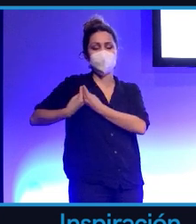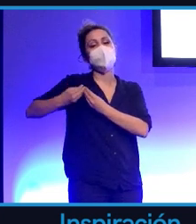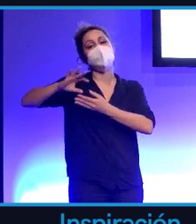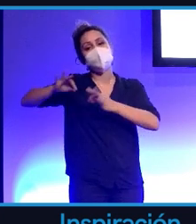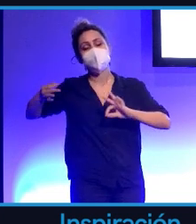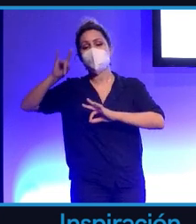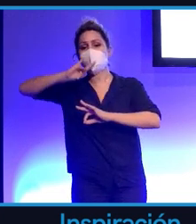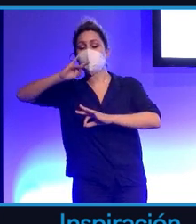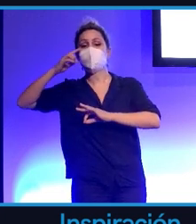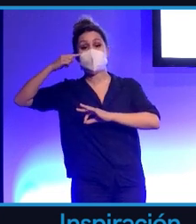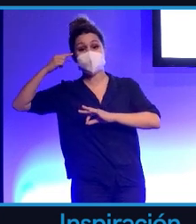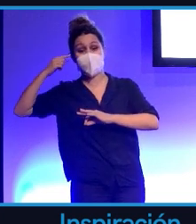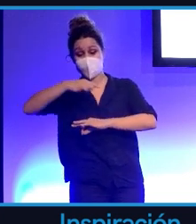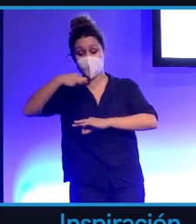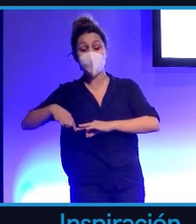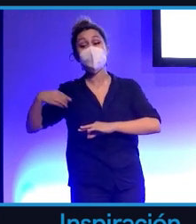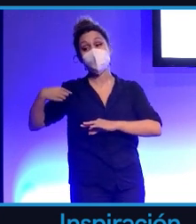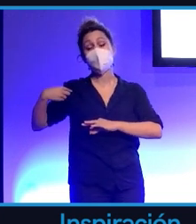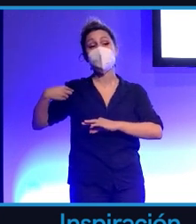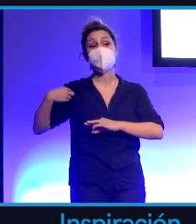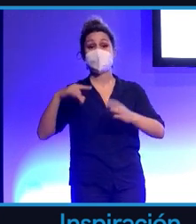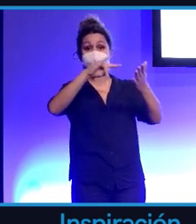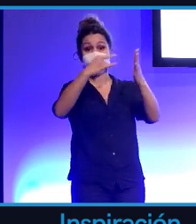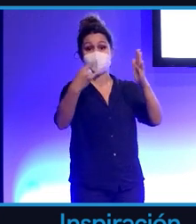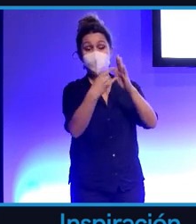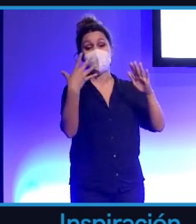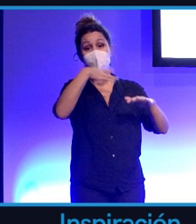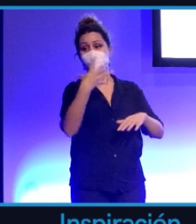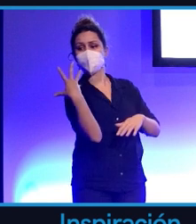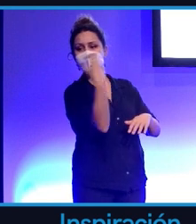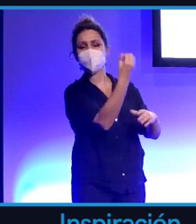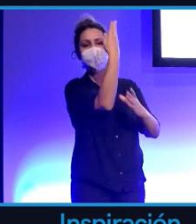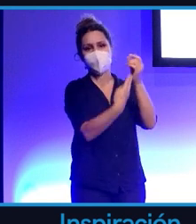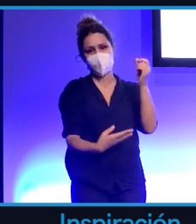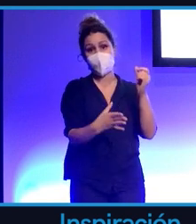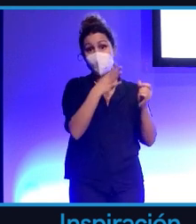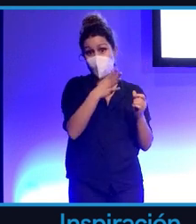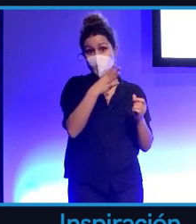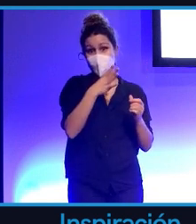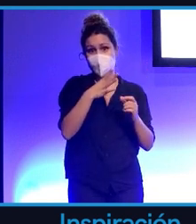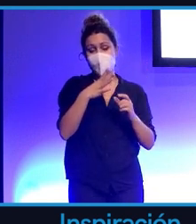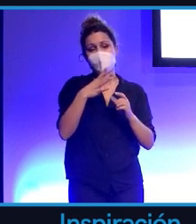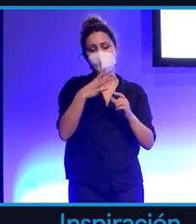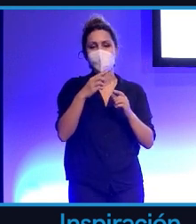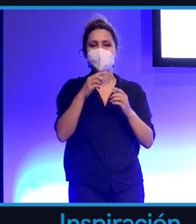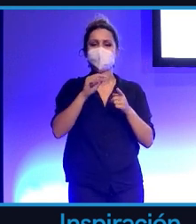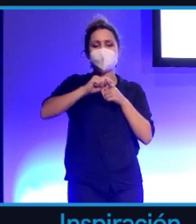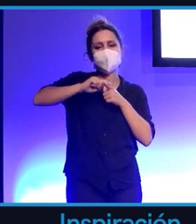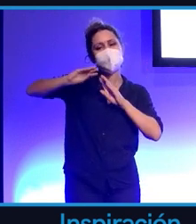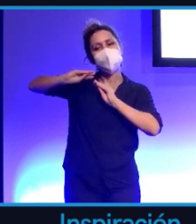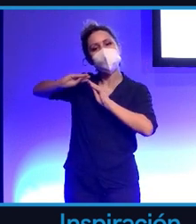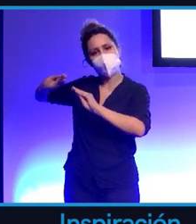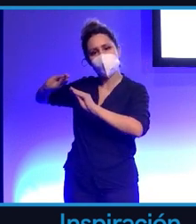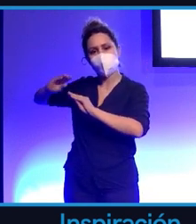negro, el sistema tendrá mayor probabilidad de equivocarse con ellos simplemente por sus características étnicas